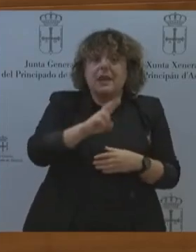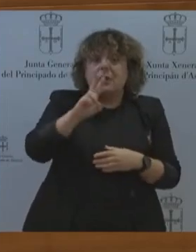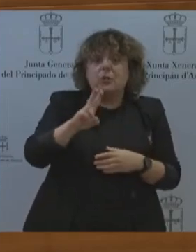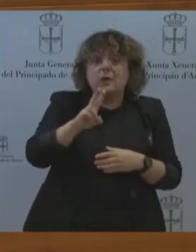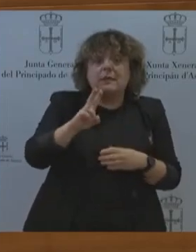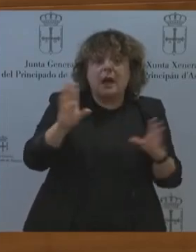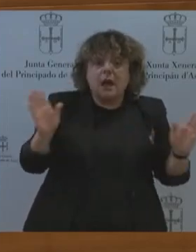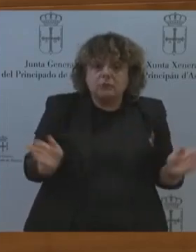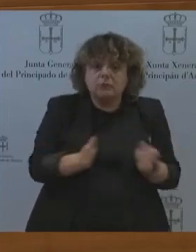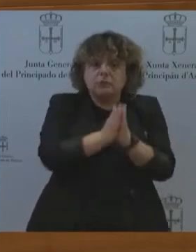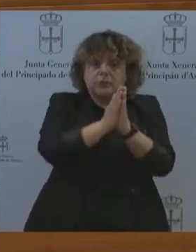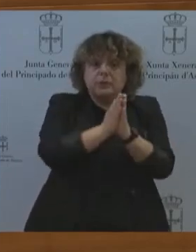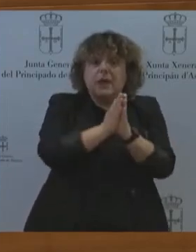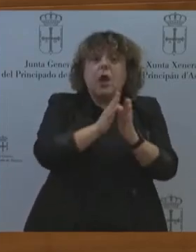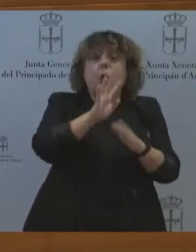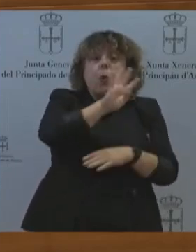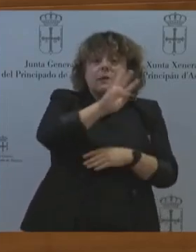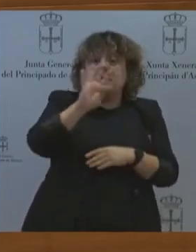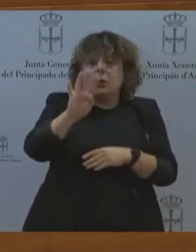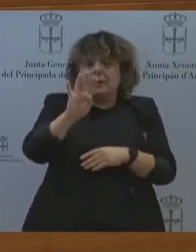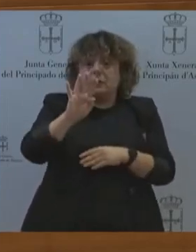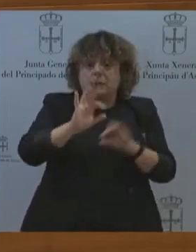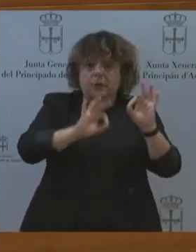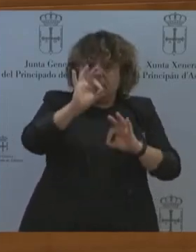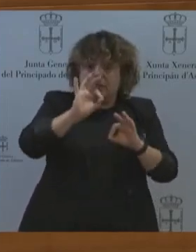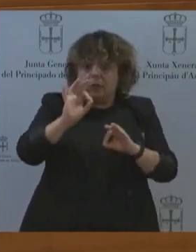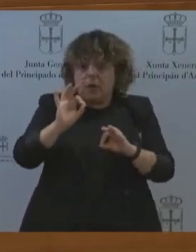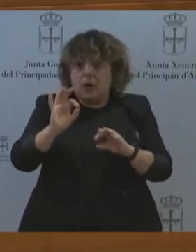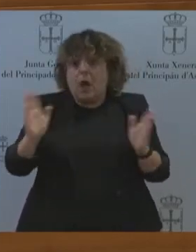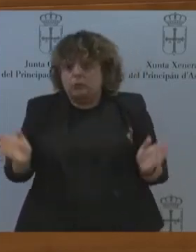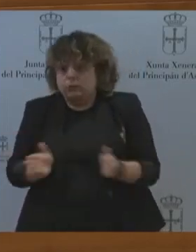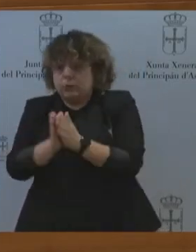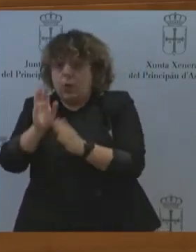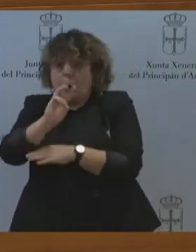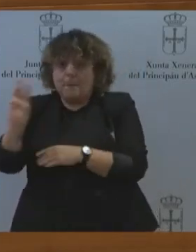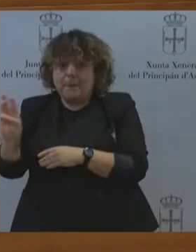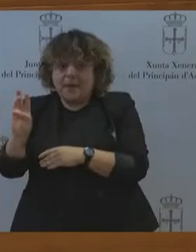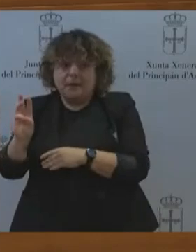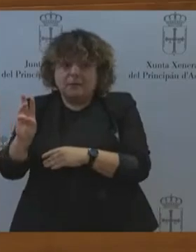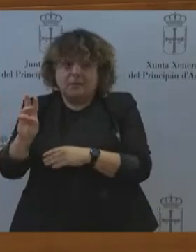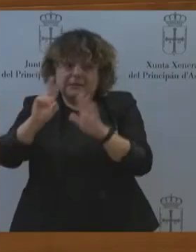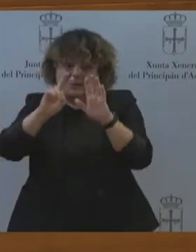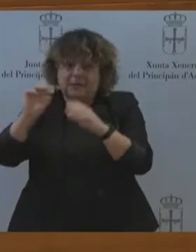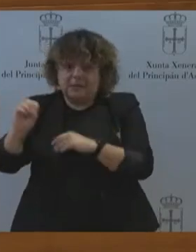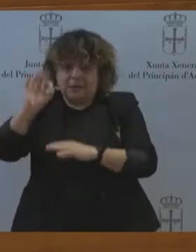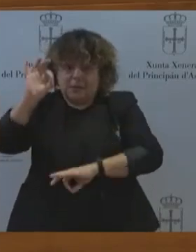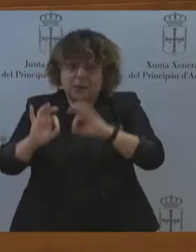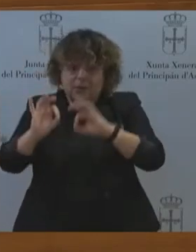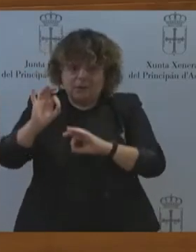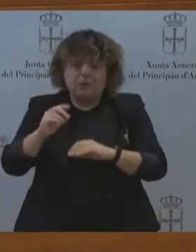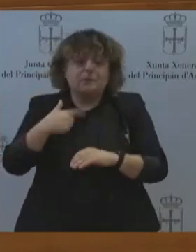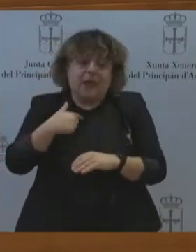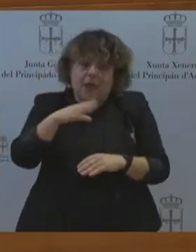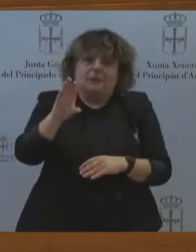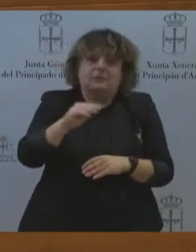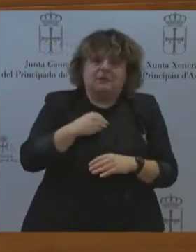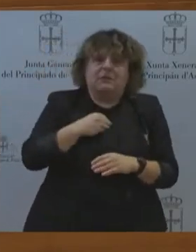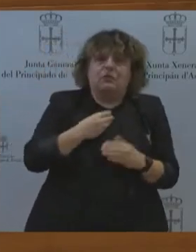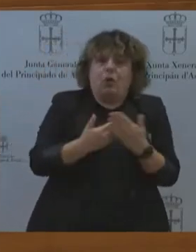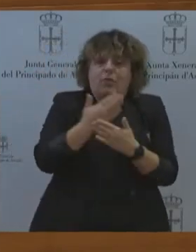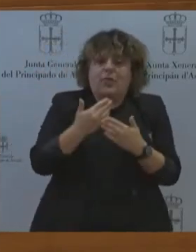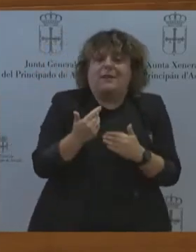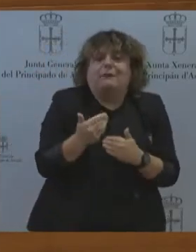70%. Comprendo que quedan unos días para las elecciones generales. Usted, que ha sido el gran defensor del sanchismo en Asturias,